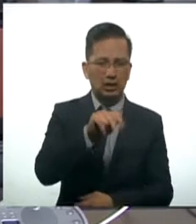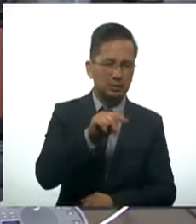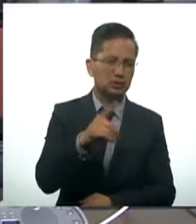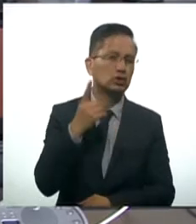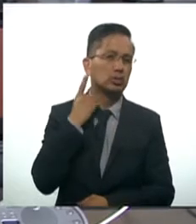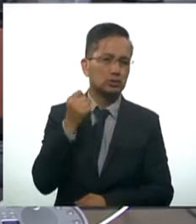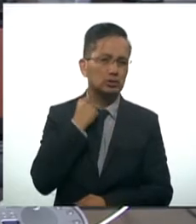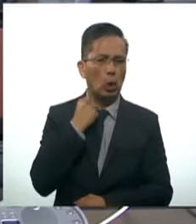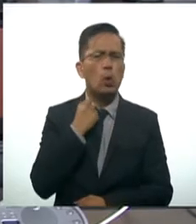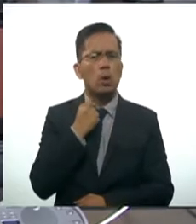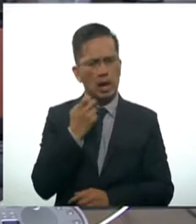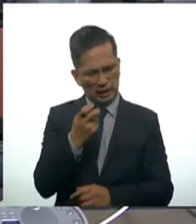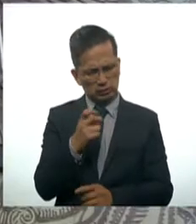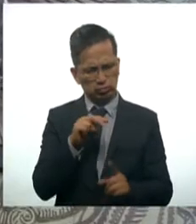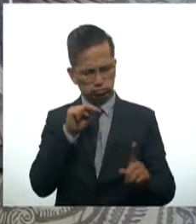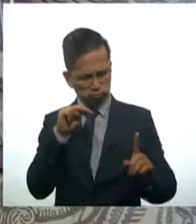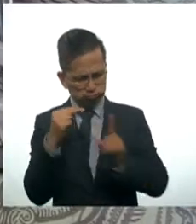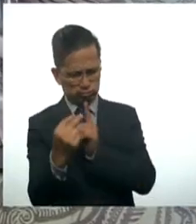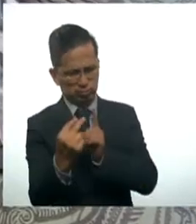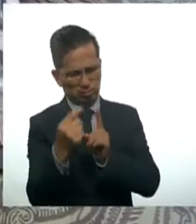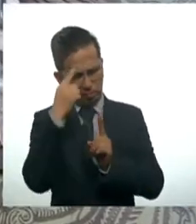compromiso social. Aquí los detalles.